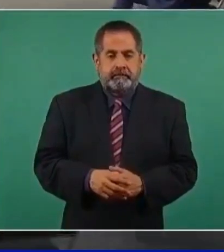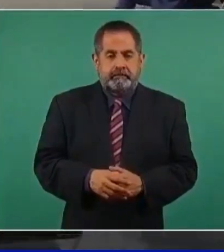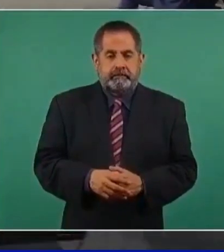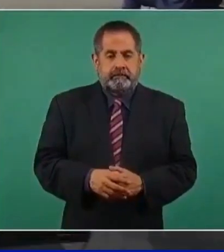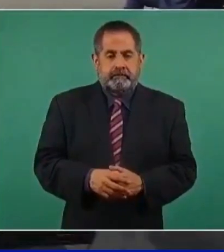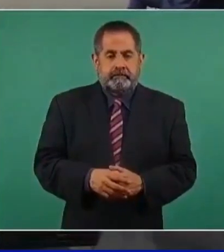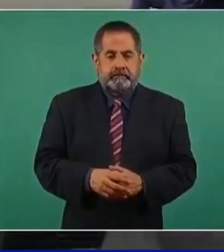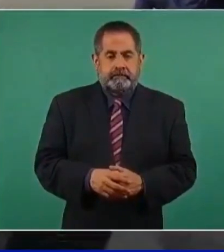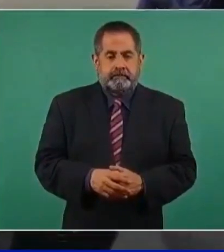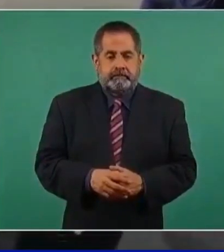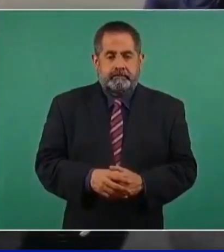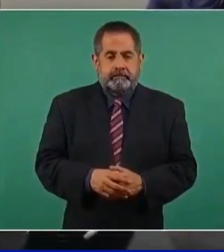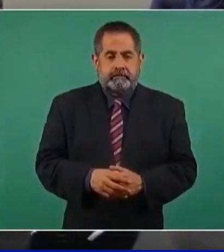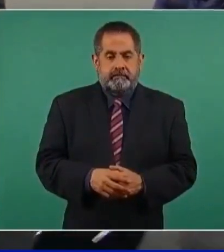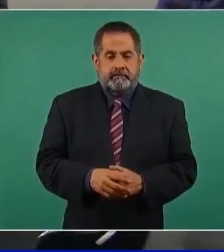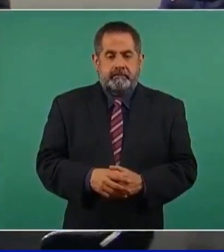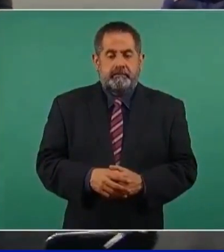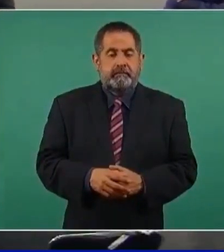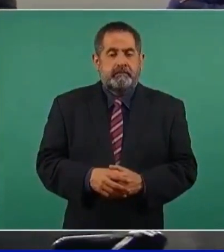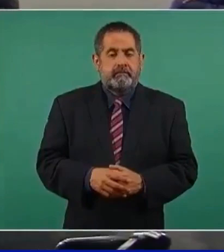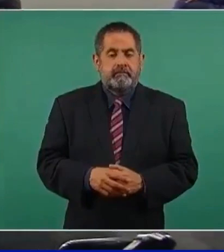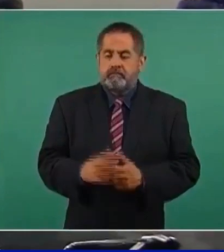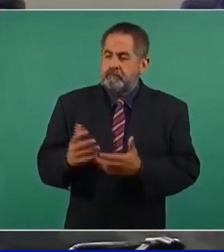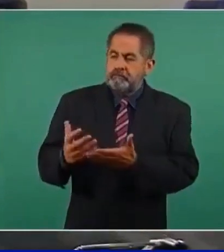total de ingresos